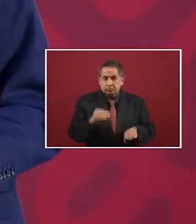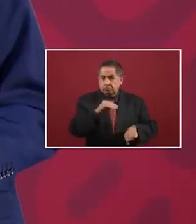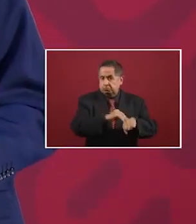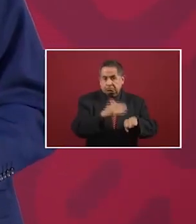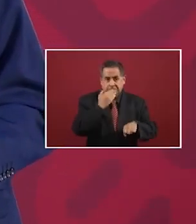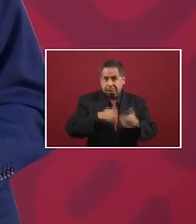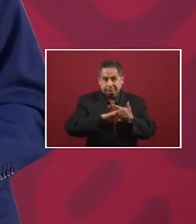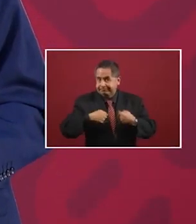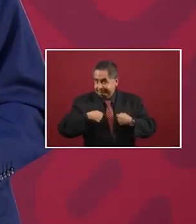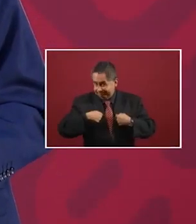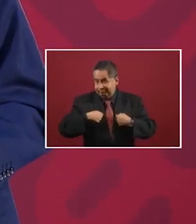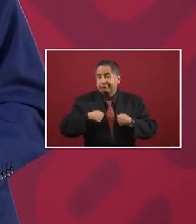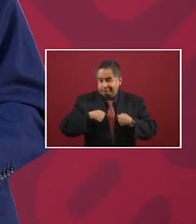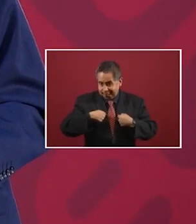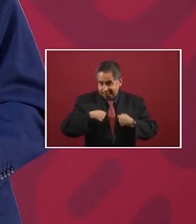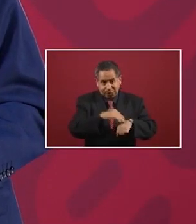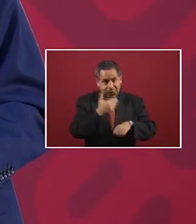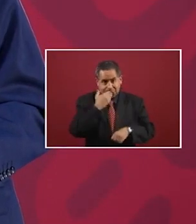nosotros.